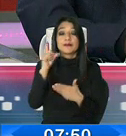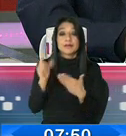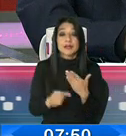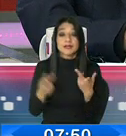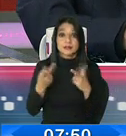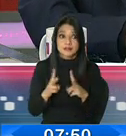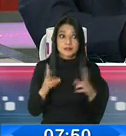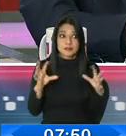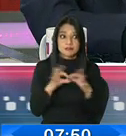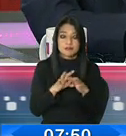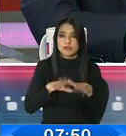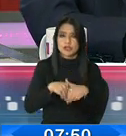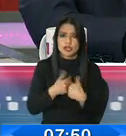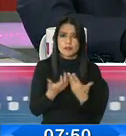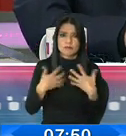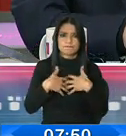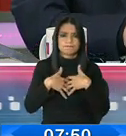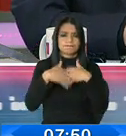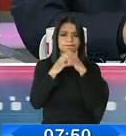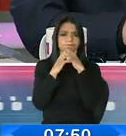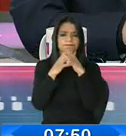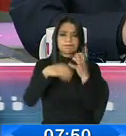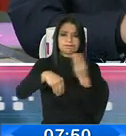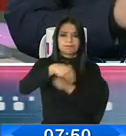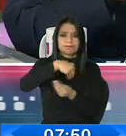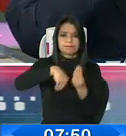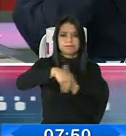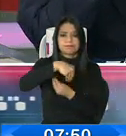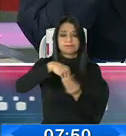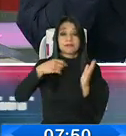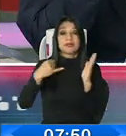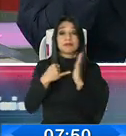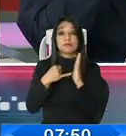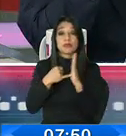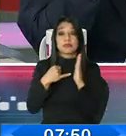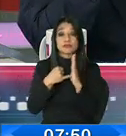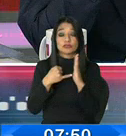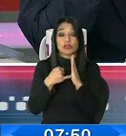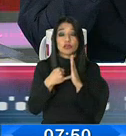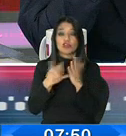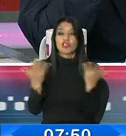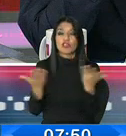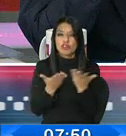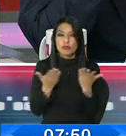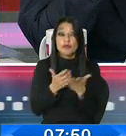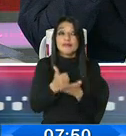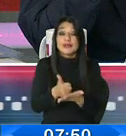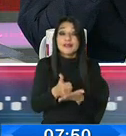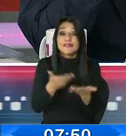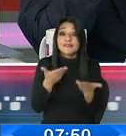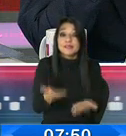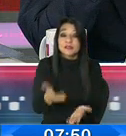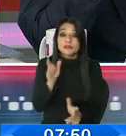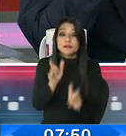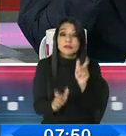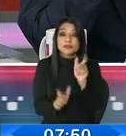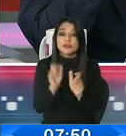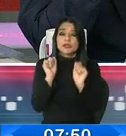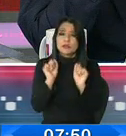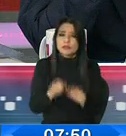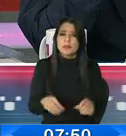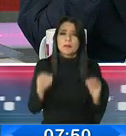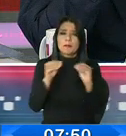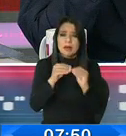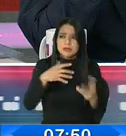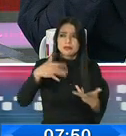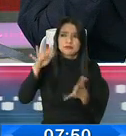la activación de la devolución simplificada de impuestas o DRAUBA, que es un incentivo directo para la gente que pueda hacer más